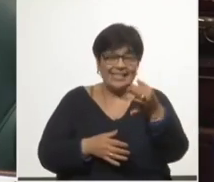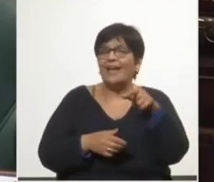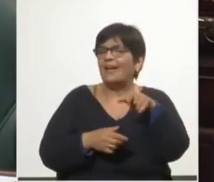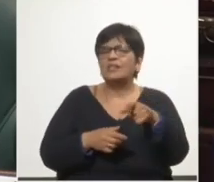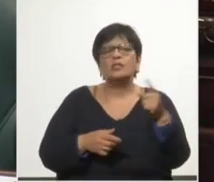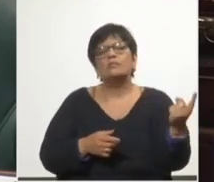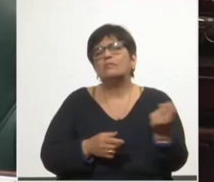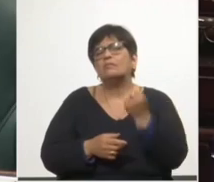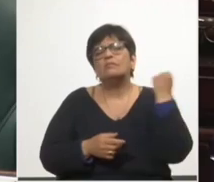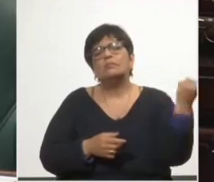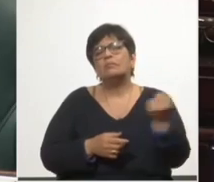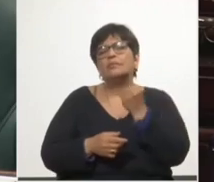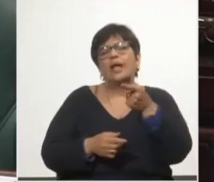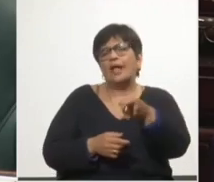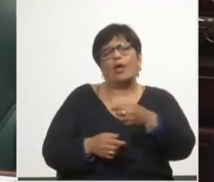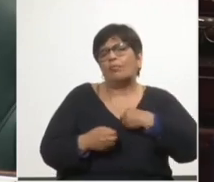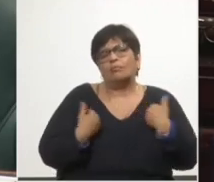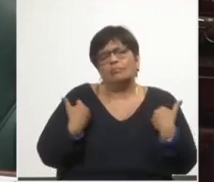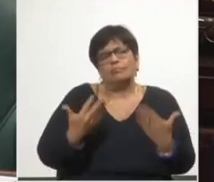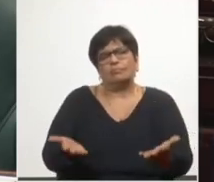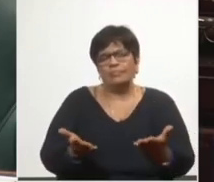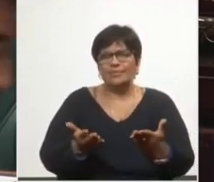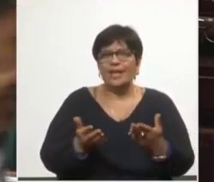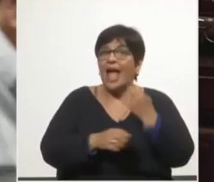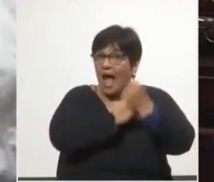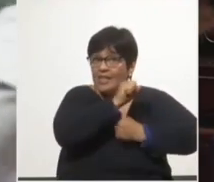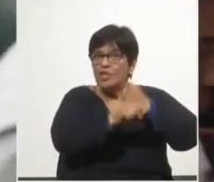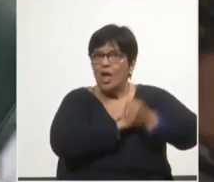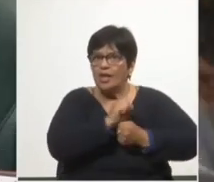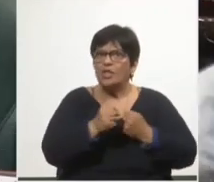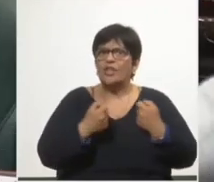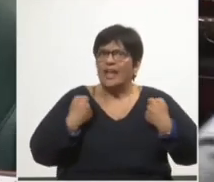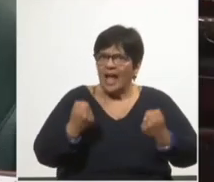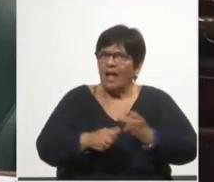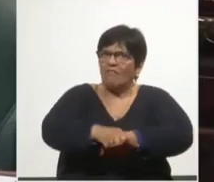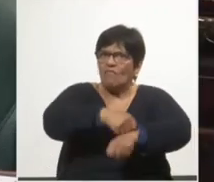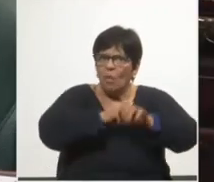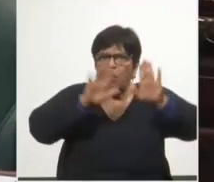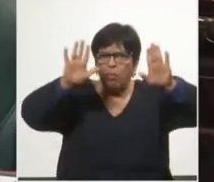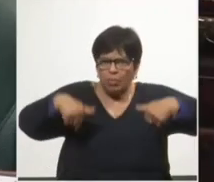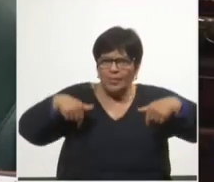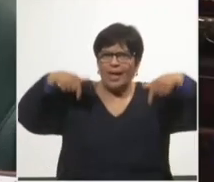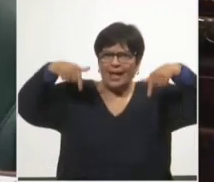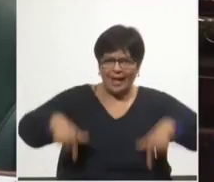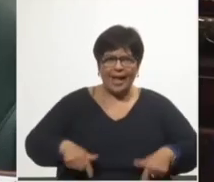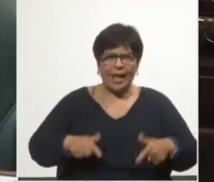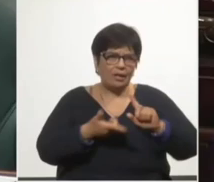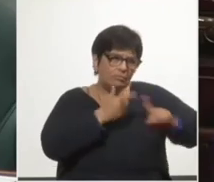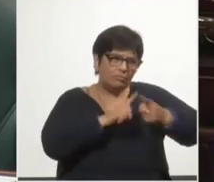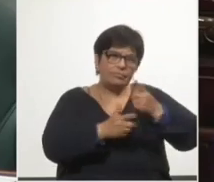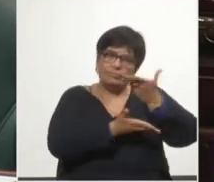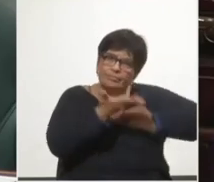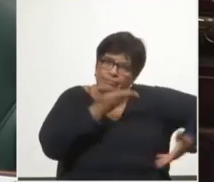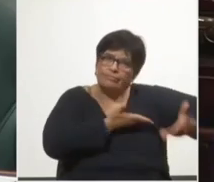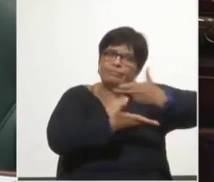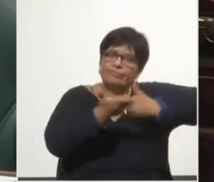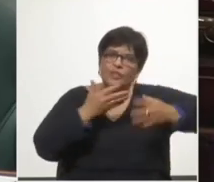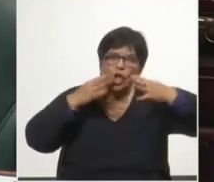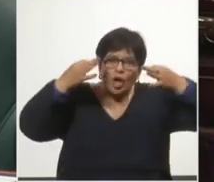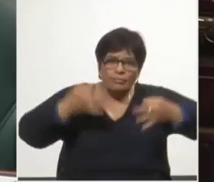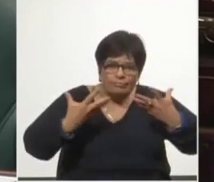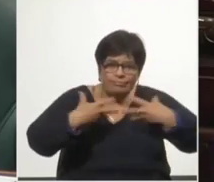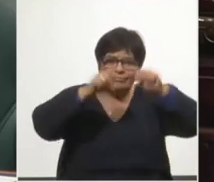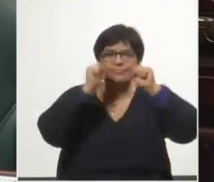esencialmente apostar. Son años de recursos y de esfuerzos locales y en cooperación para concretar